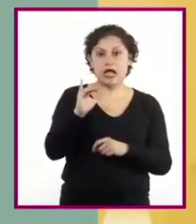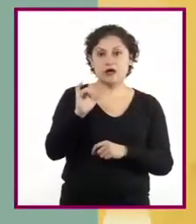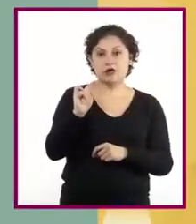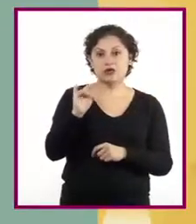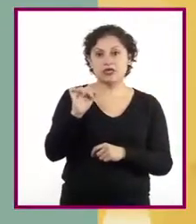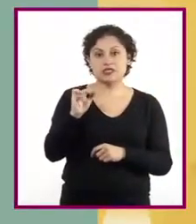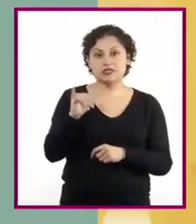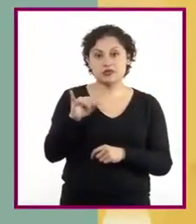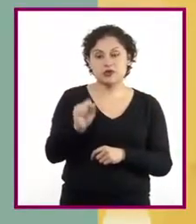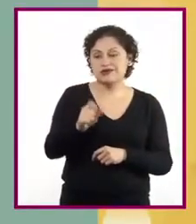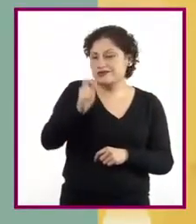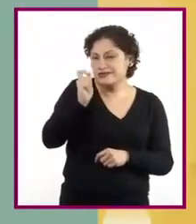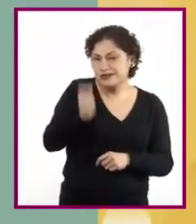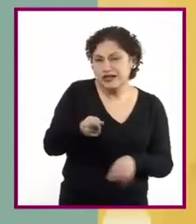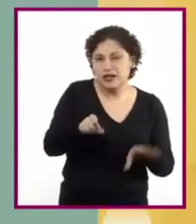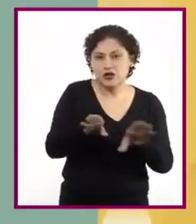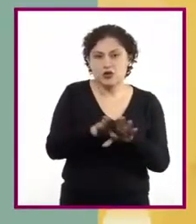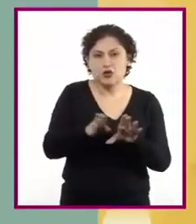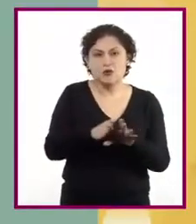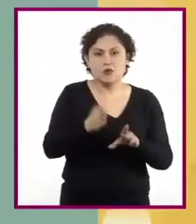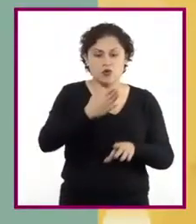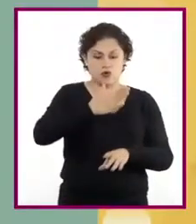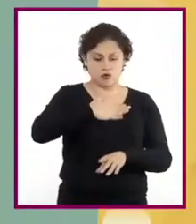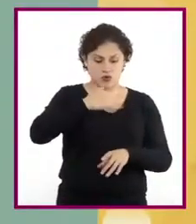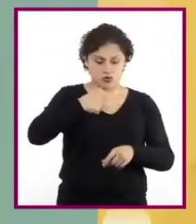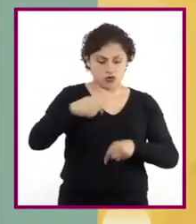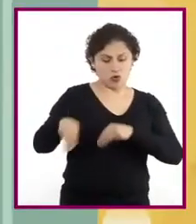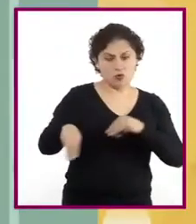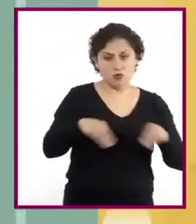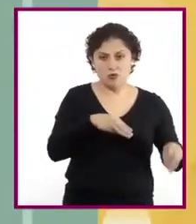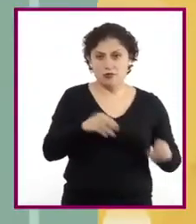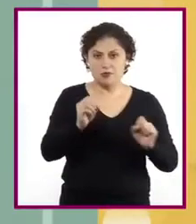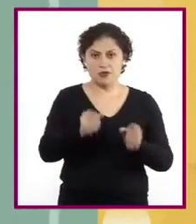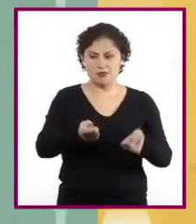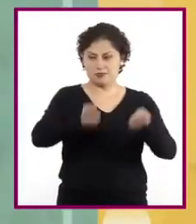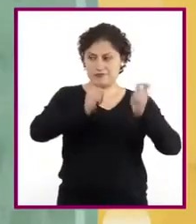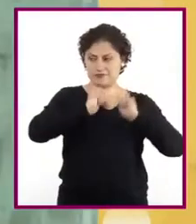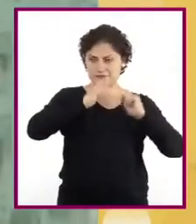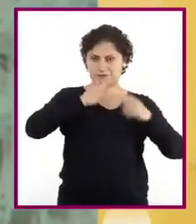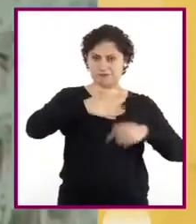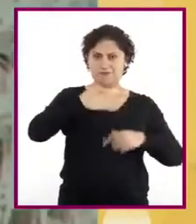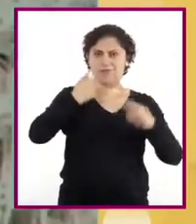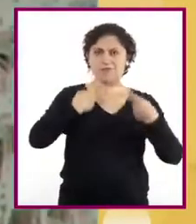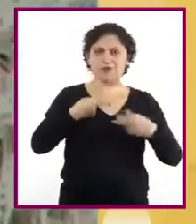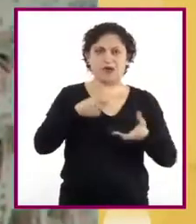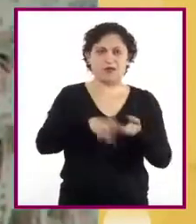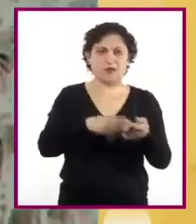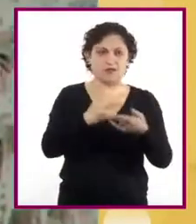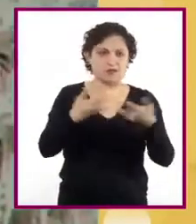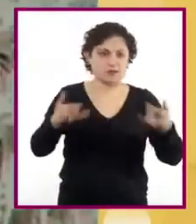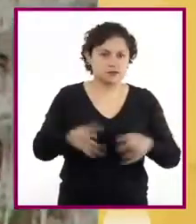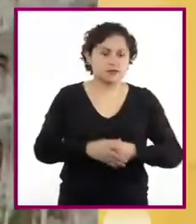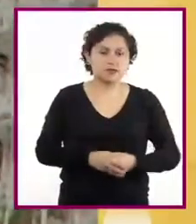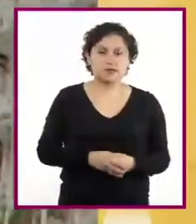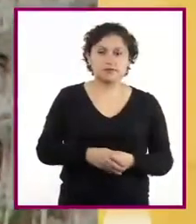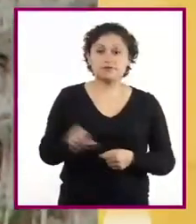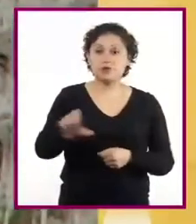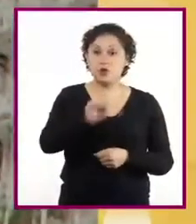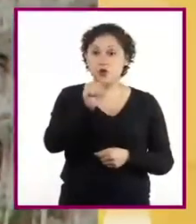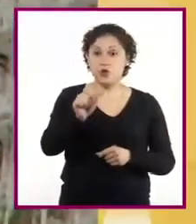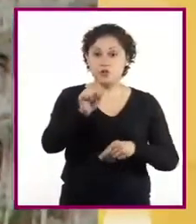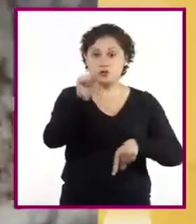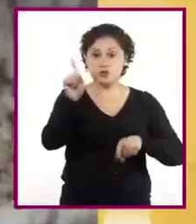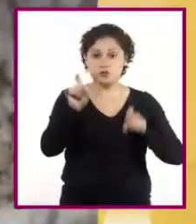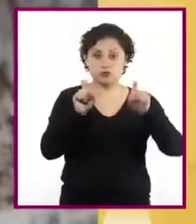es decir, las instrucciones sobre los movimientos y actitudes de los personajes. Los signos de interrogación